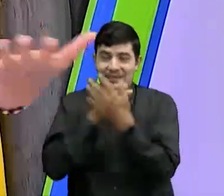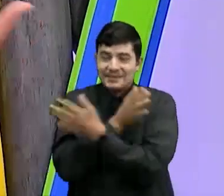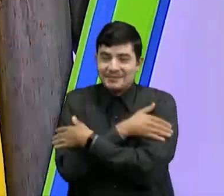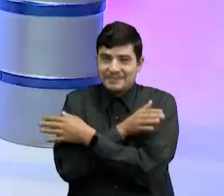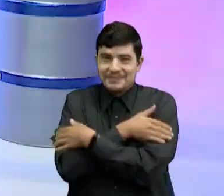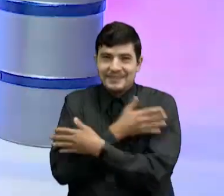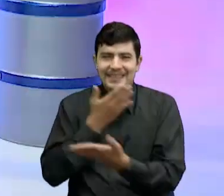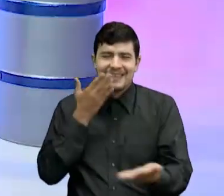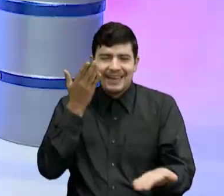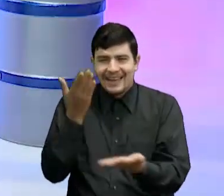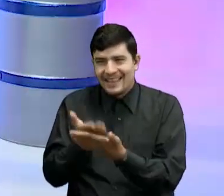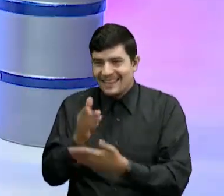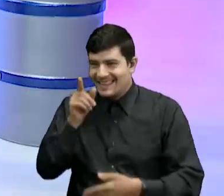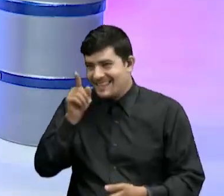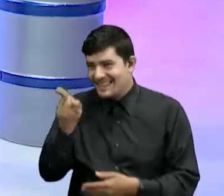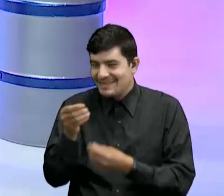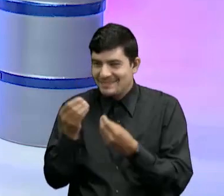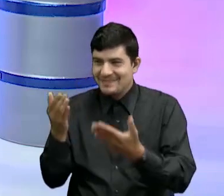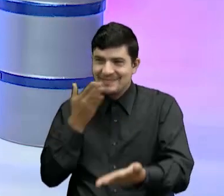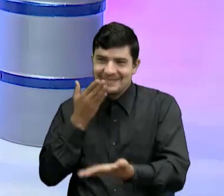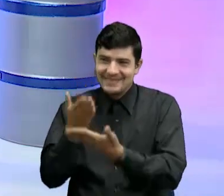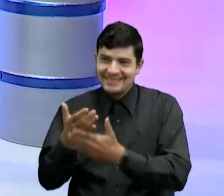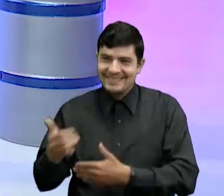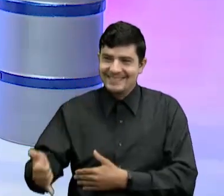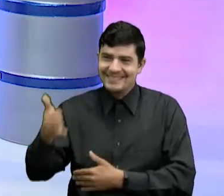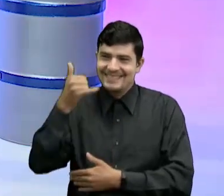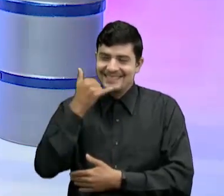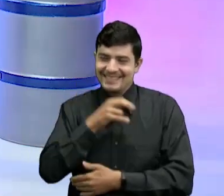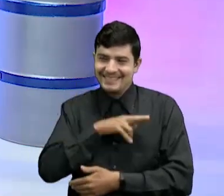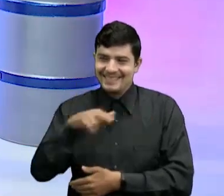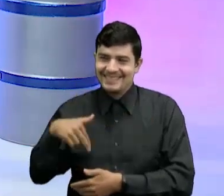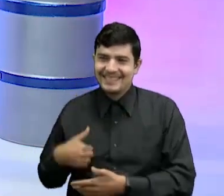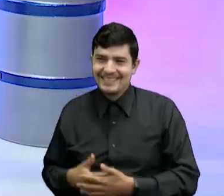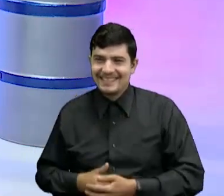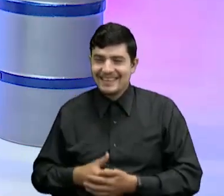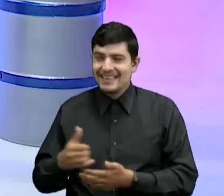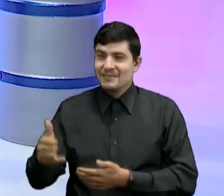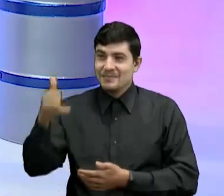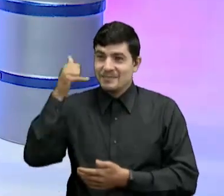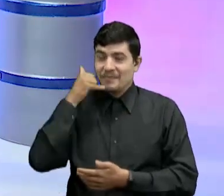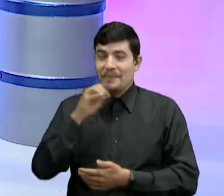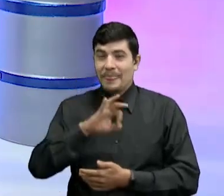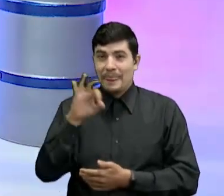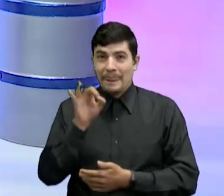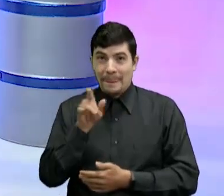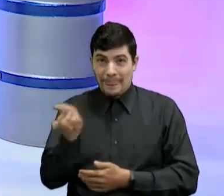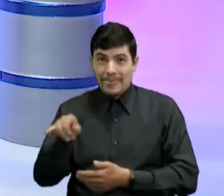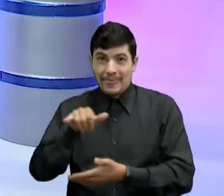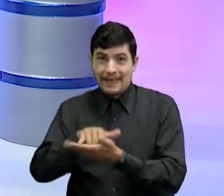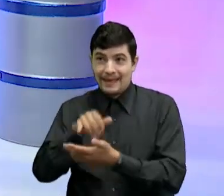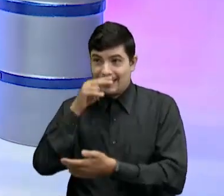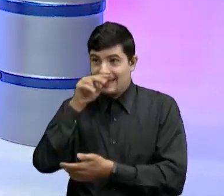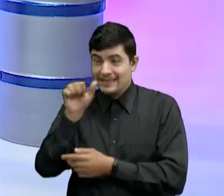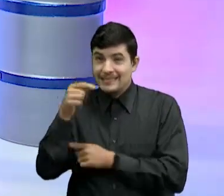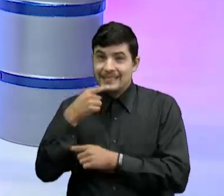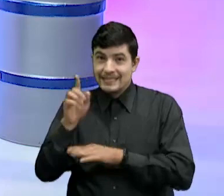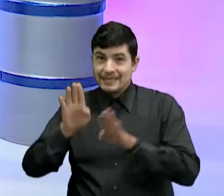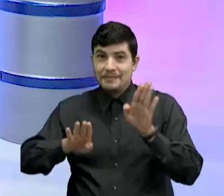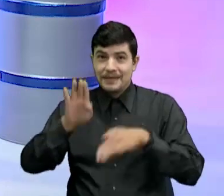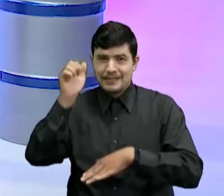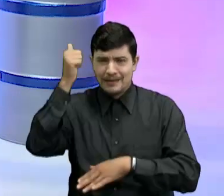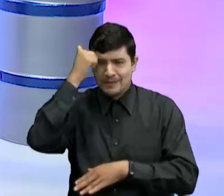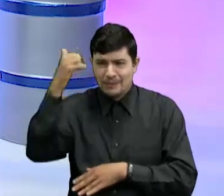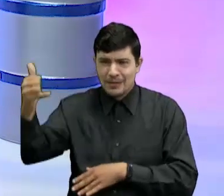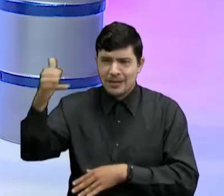grandote para ti Vale, gracias por comunicarte con nosotros Por llamarnos Y así como Vale, dijo presente Profe